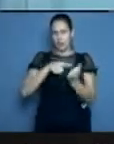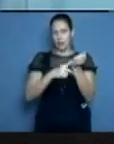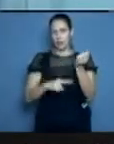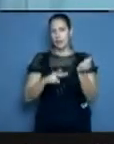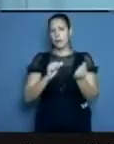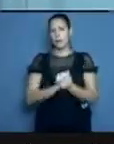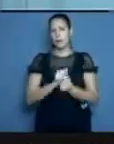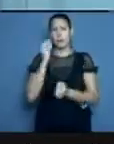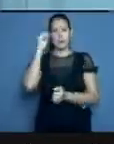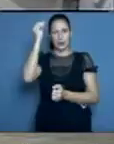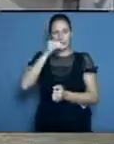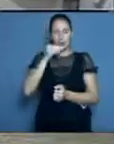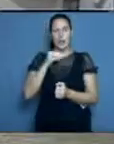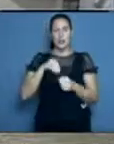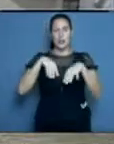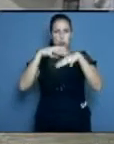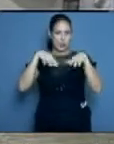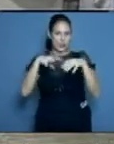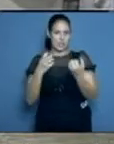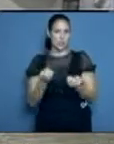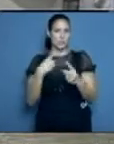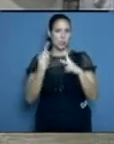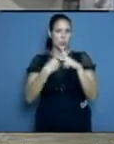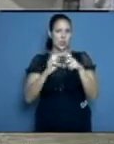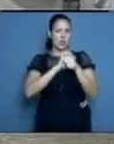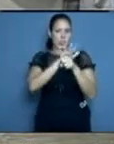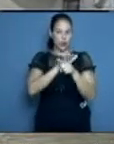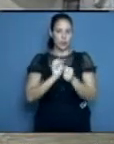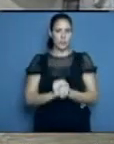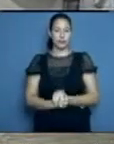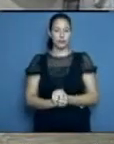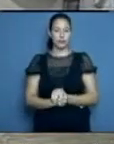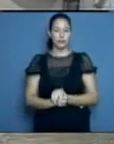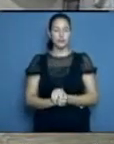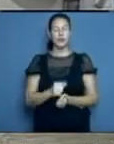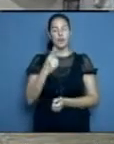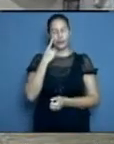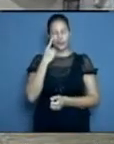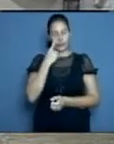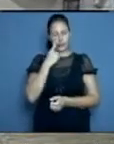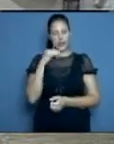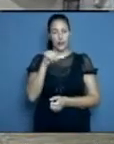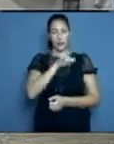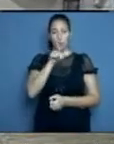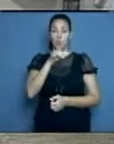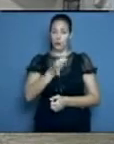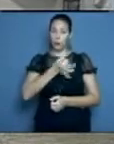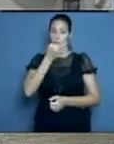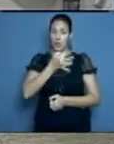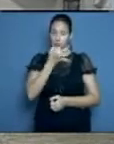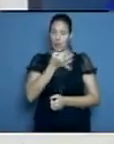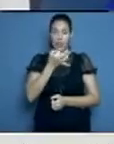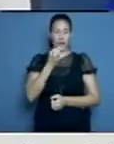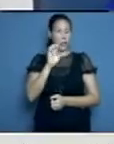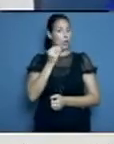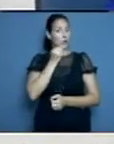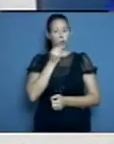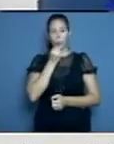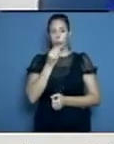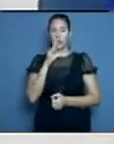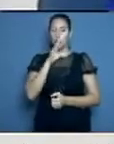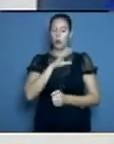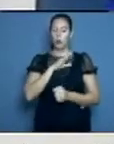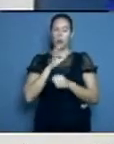este protocolo de la COVID-19? Bueno, sí, Raulito, como bien usted dice y como bien ha introducido el tema, no podemos dejar de hablar de